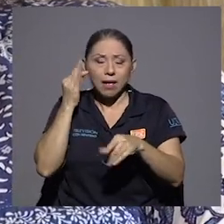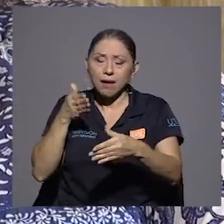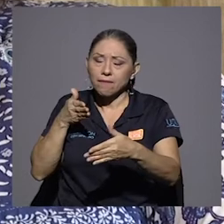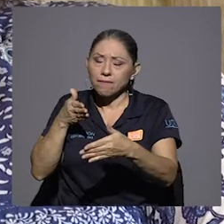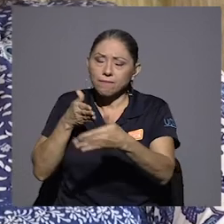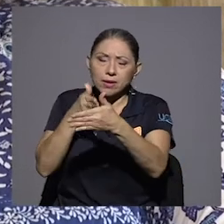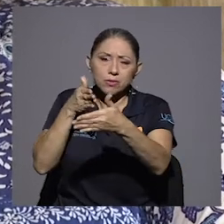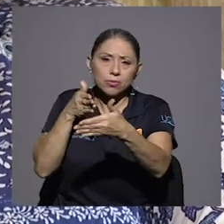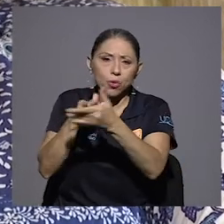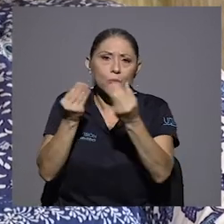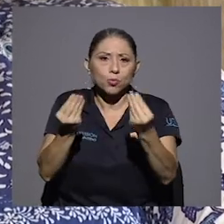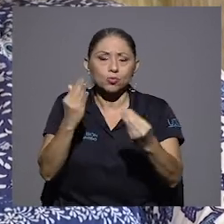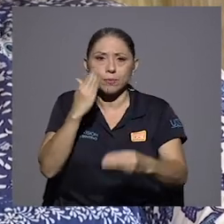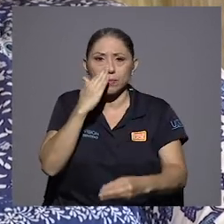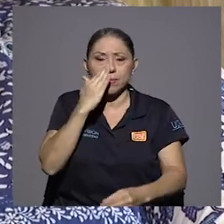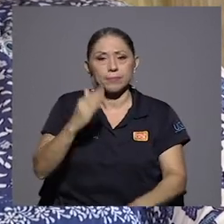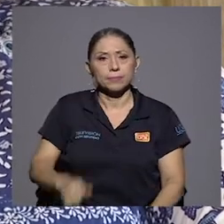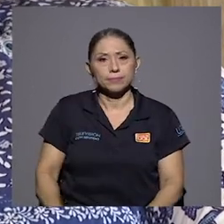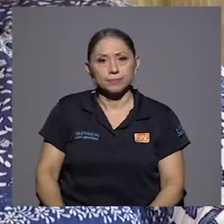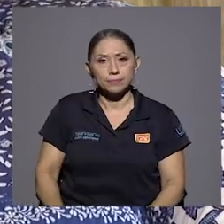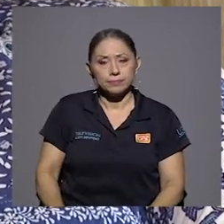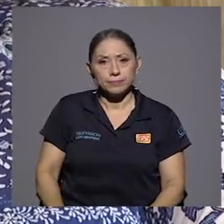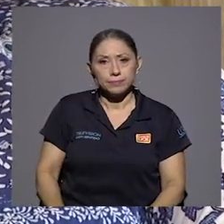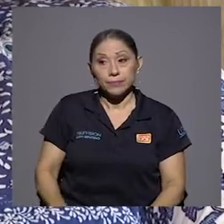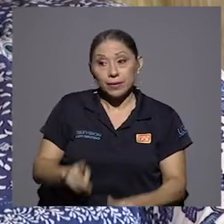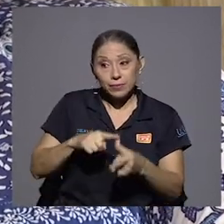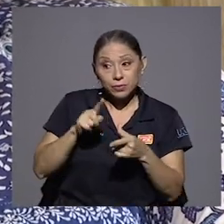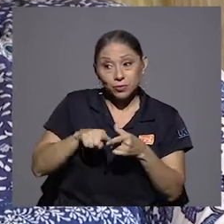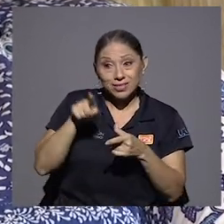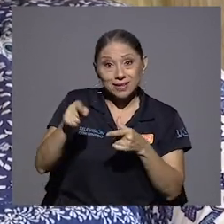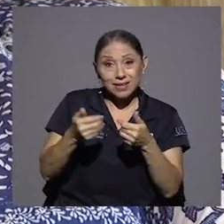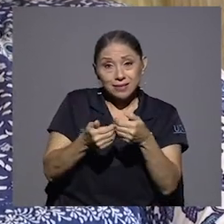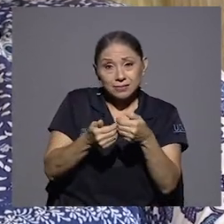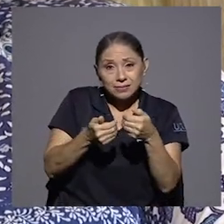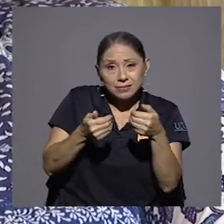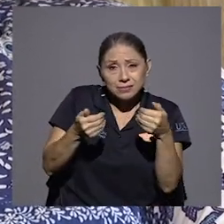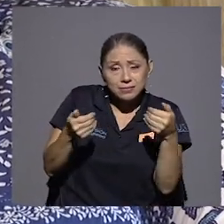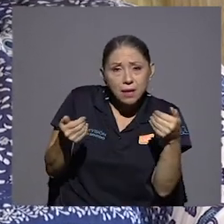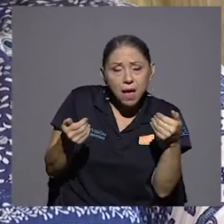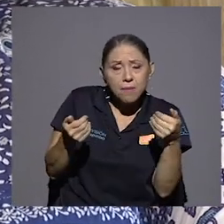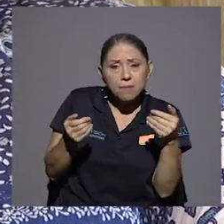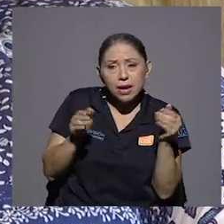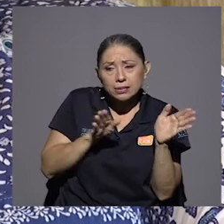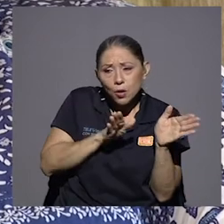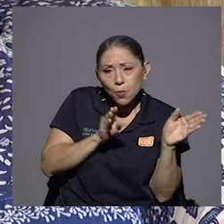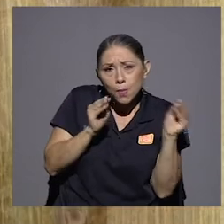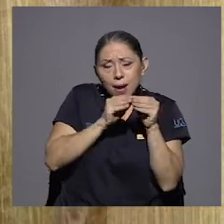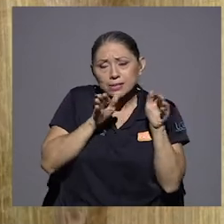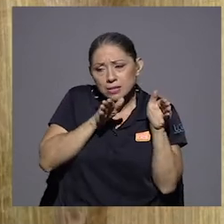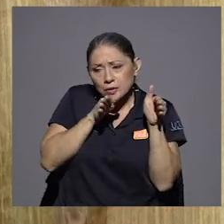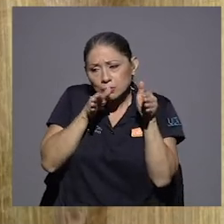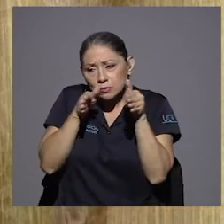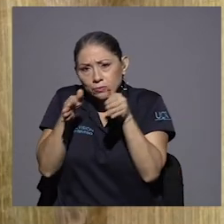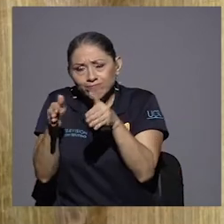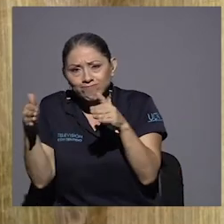muchísimo entonces ese retiro fue un poco un retiro